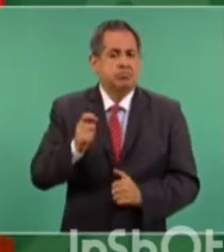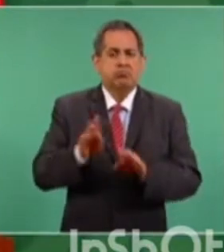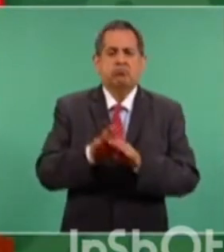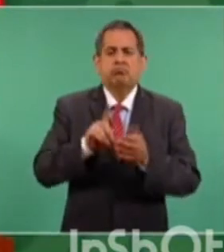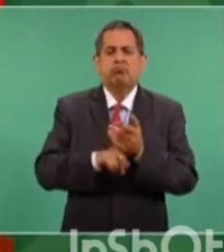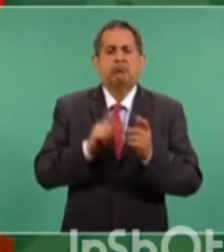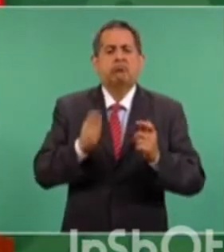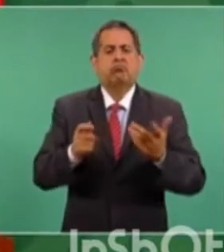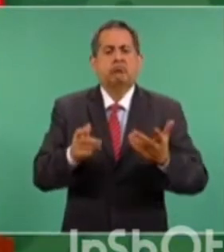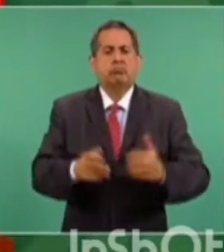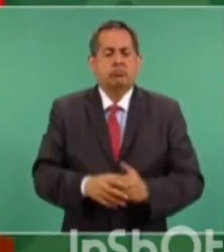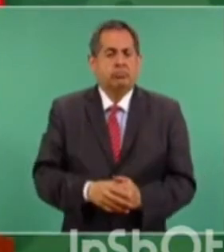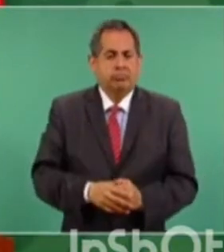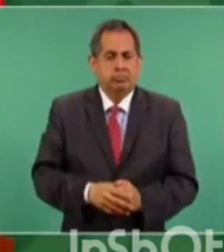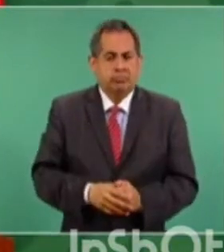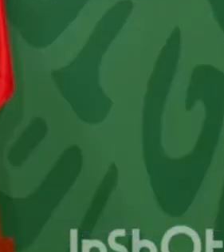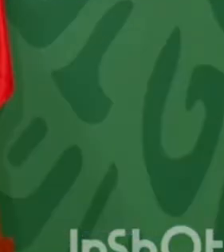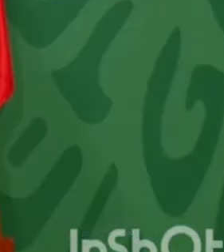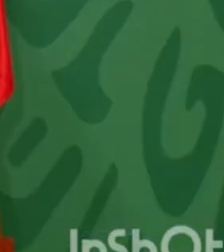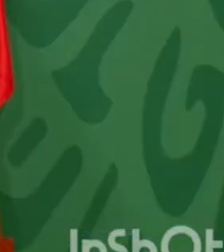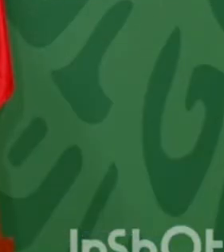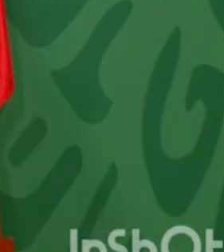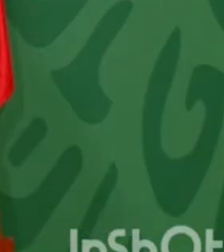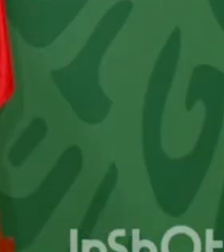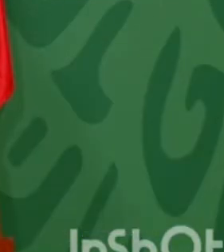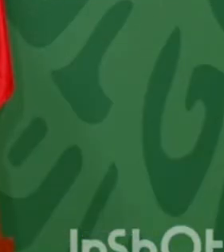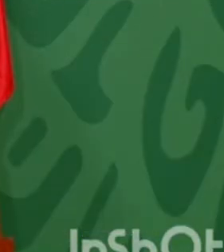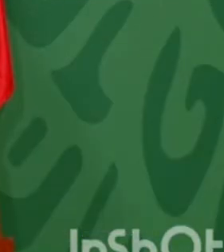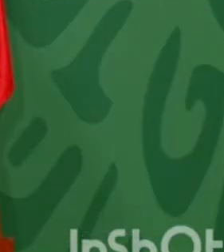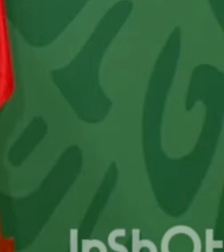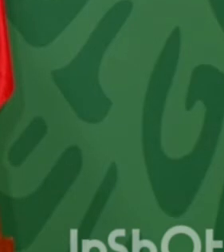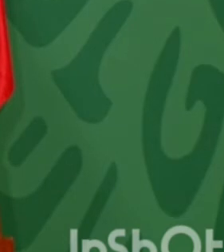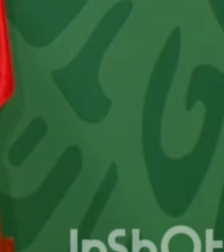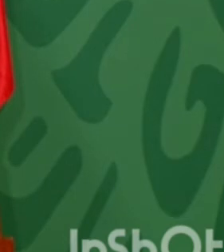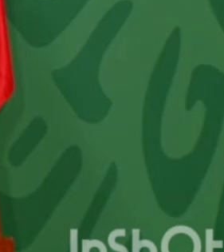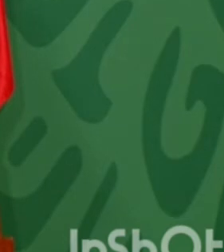sea demócrata o republicano.